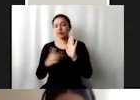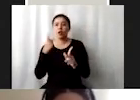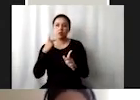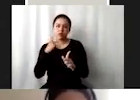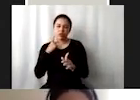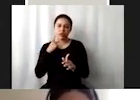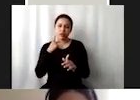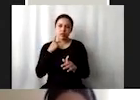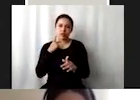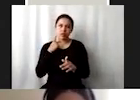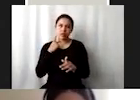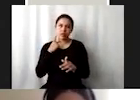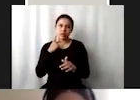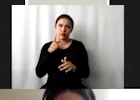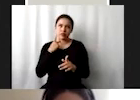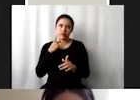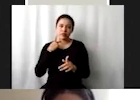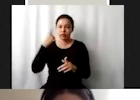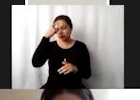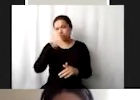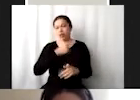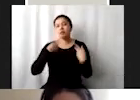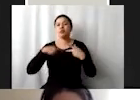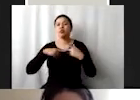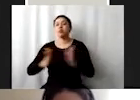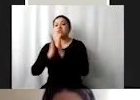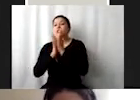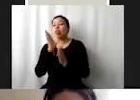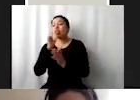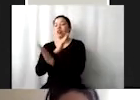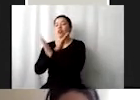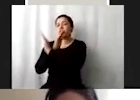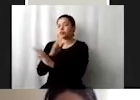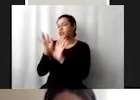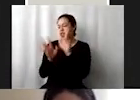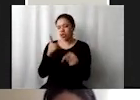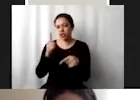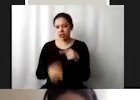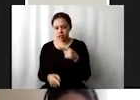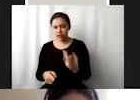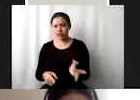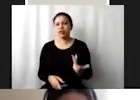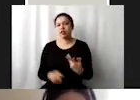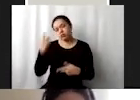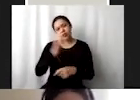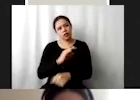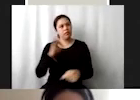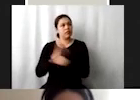limiten la participación de ciertas personas fiscales salariales de protección social